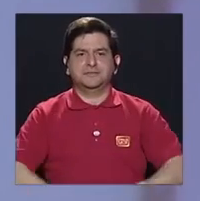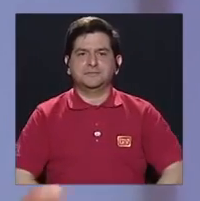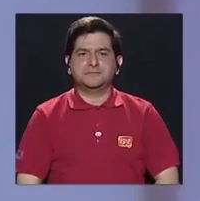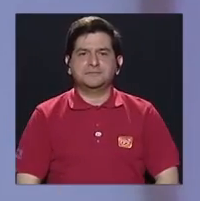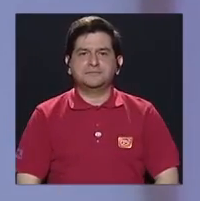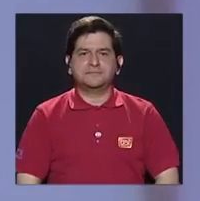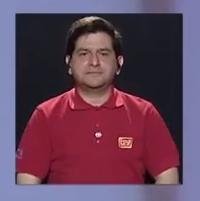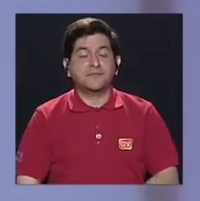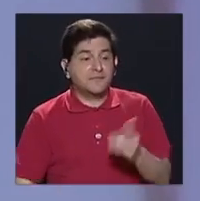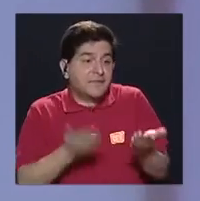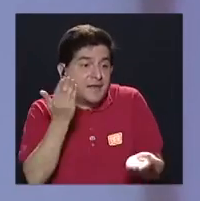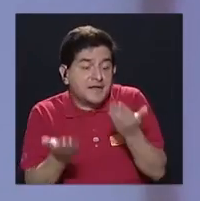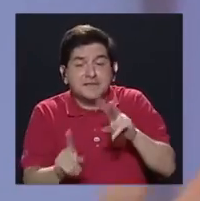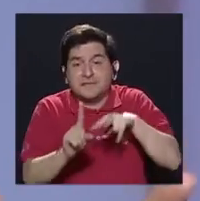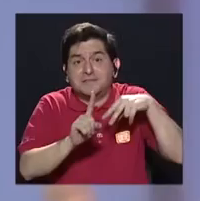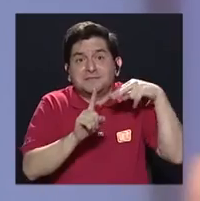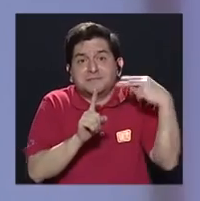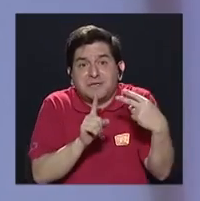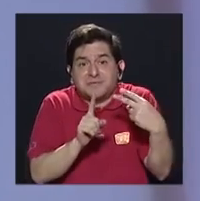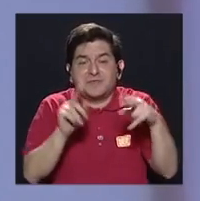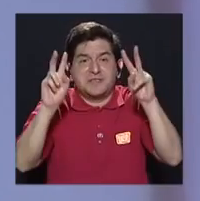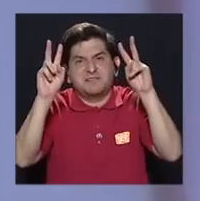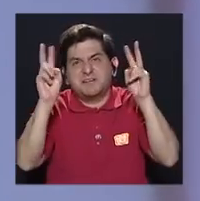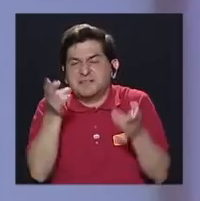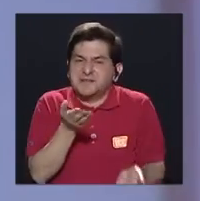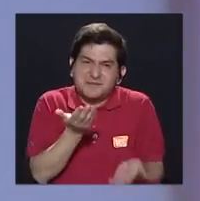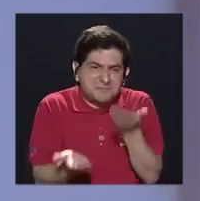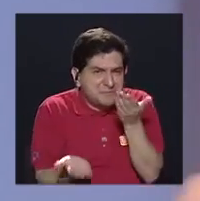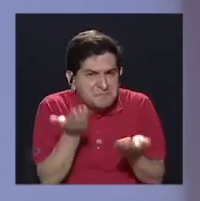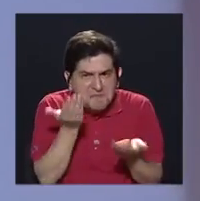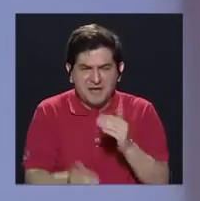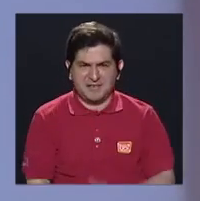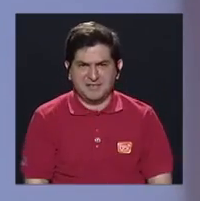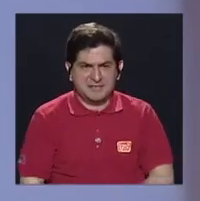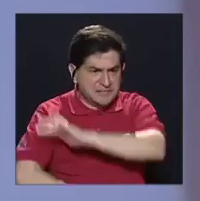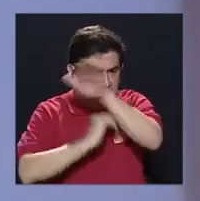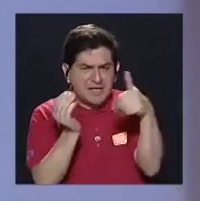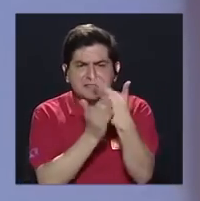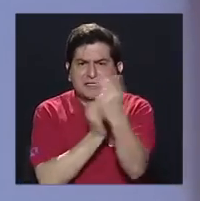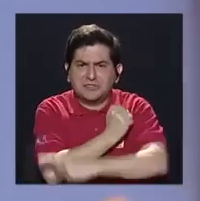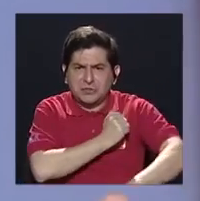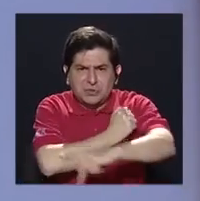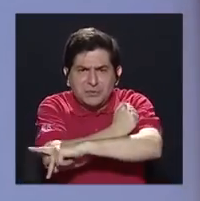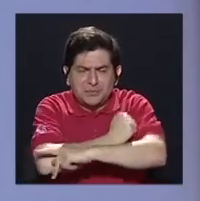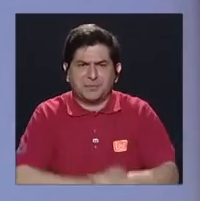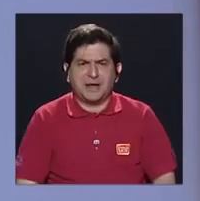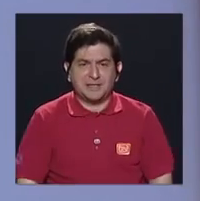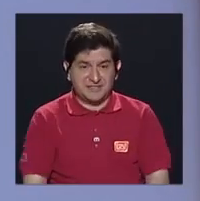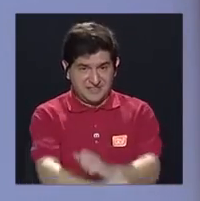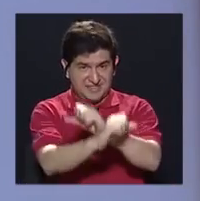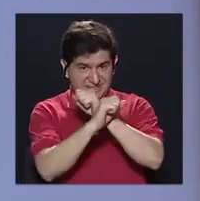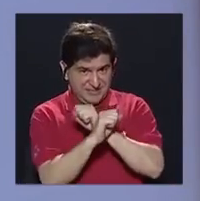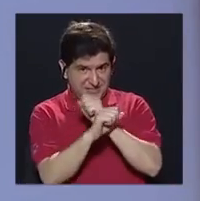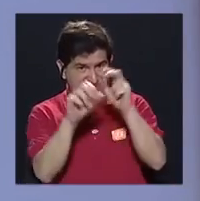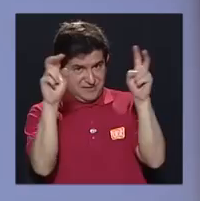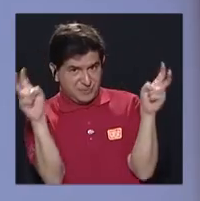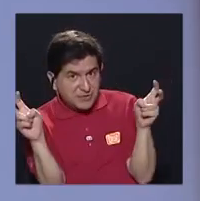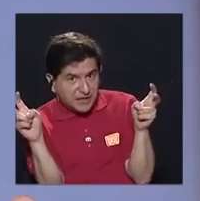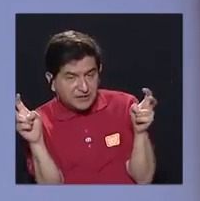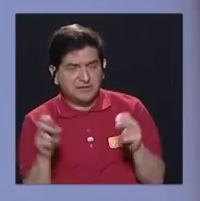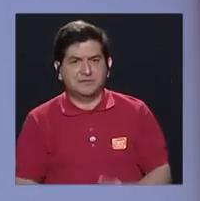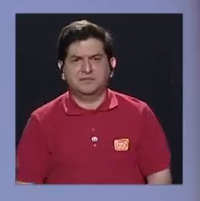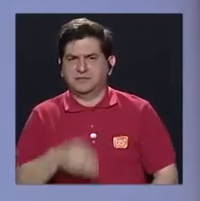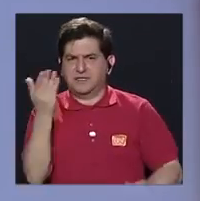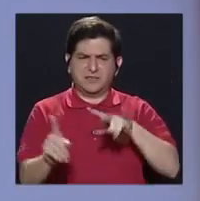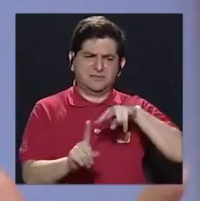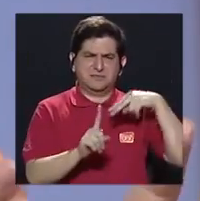O sea, tal vez una perspectiva, por poner un tema que está, yo creo que en todo el país, el tema de la seguridad, puede